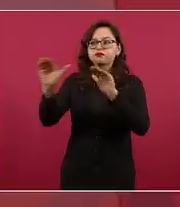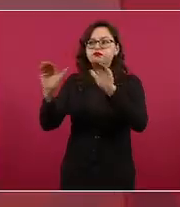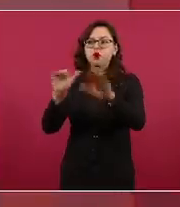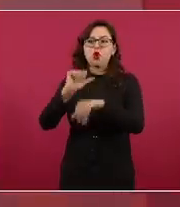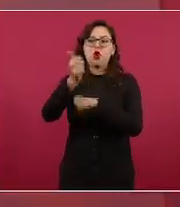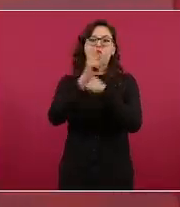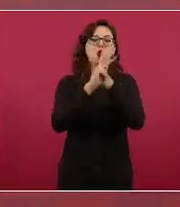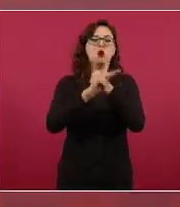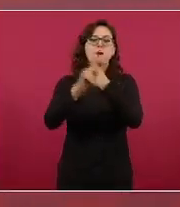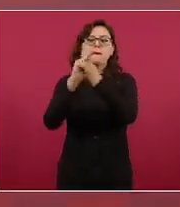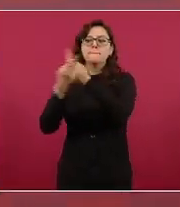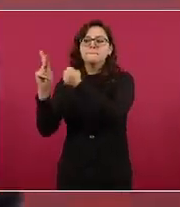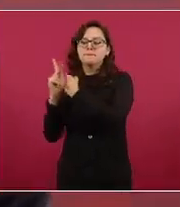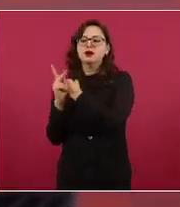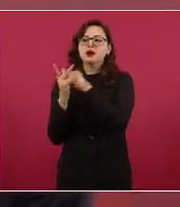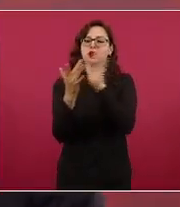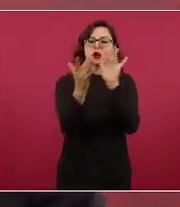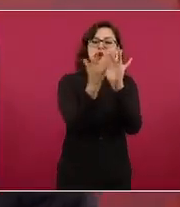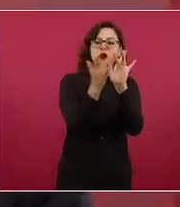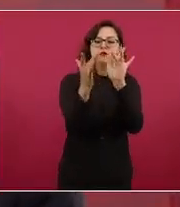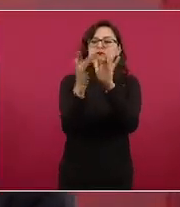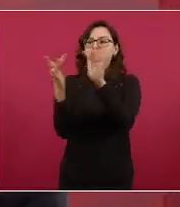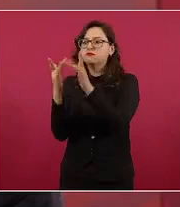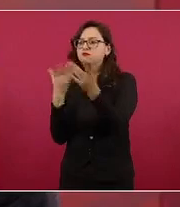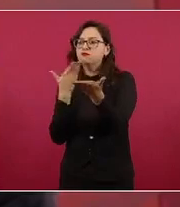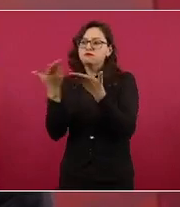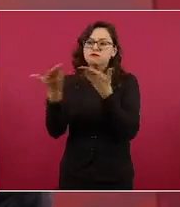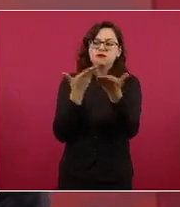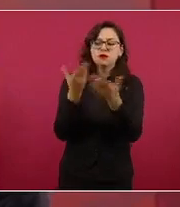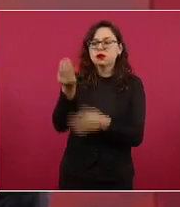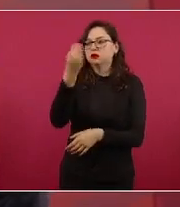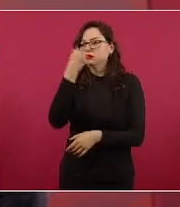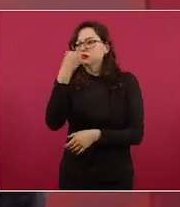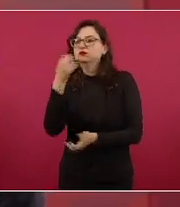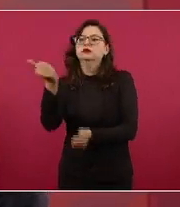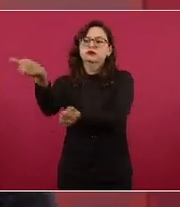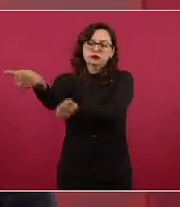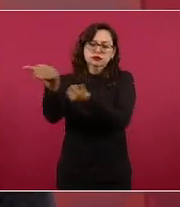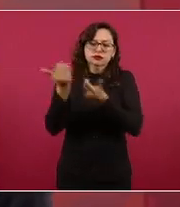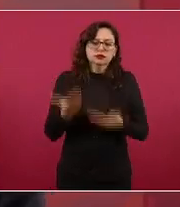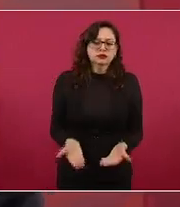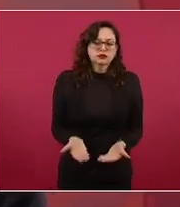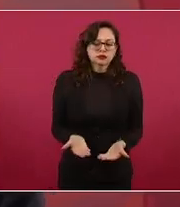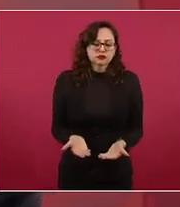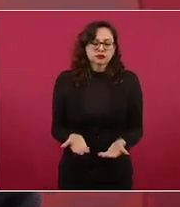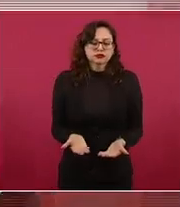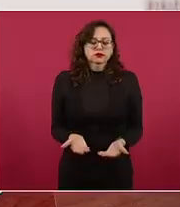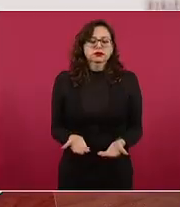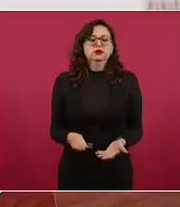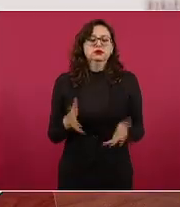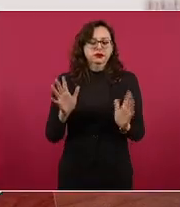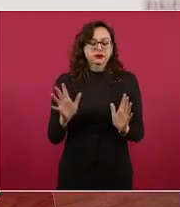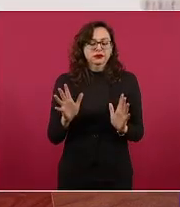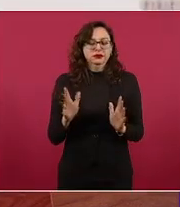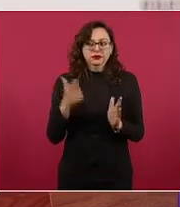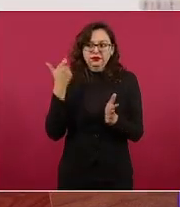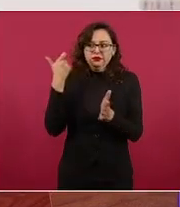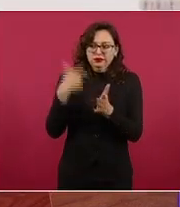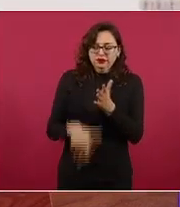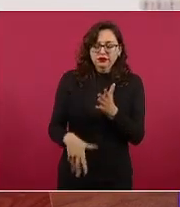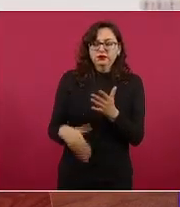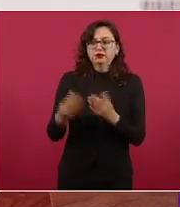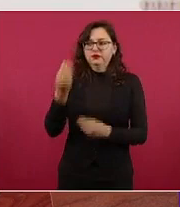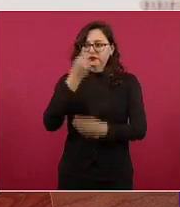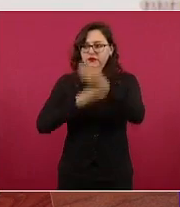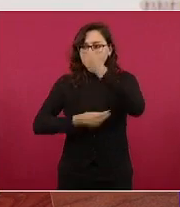para traer alimentos todo esto va a ayudar a